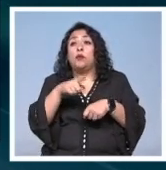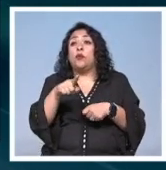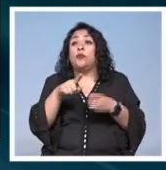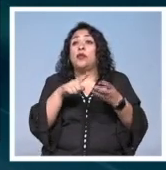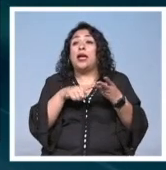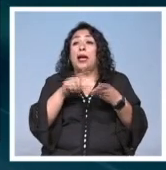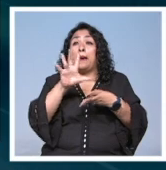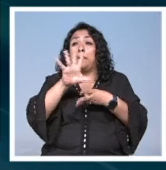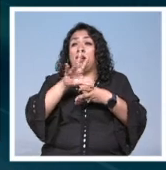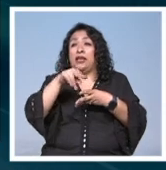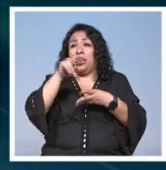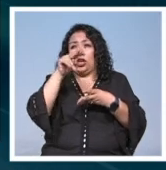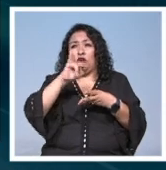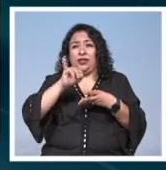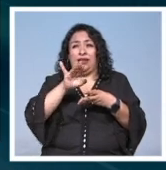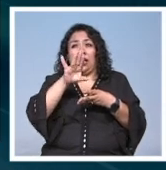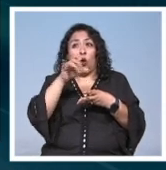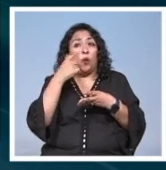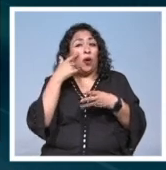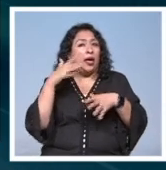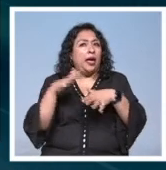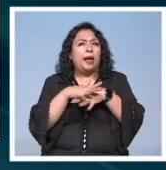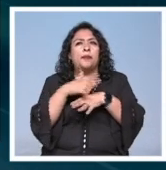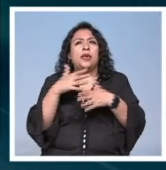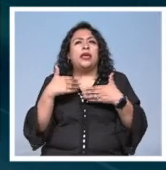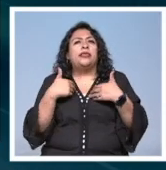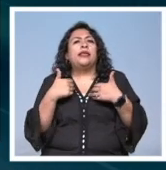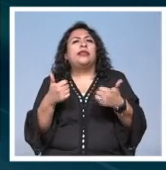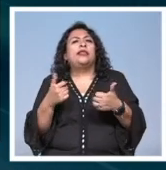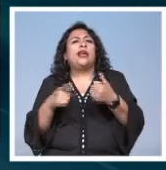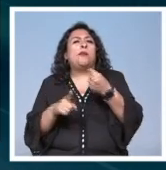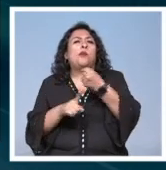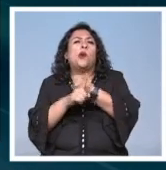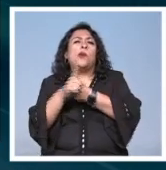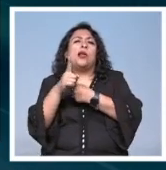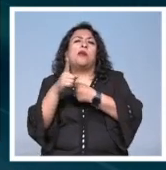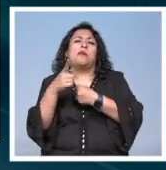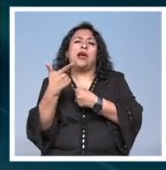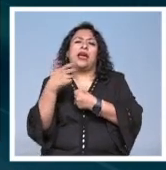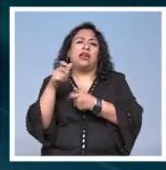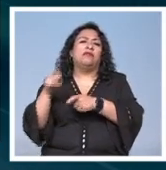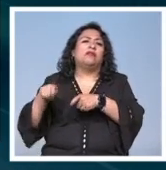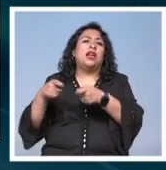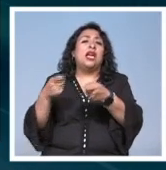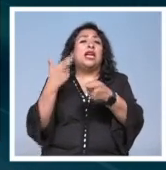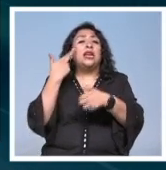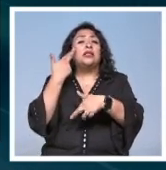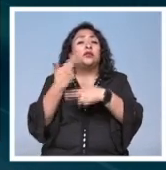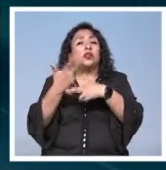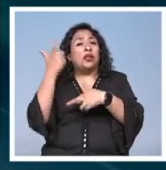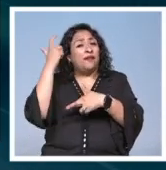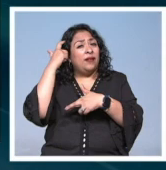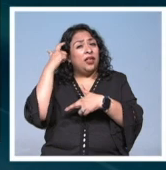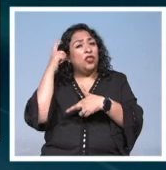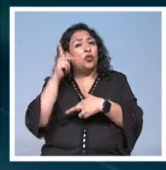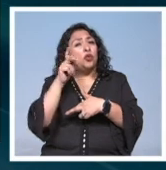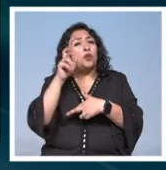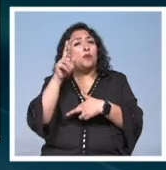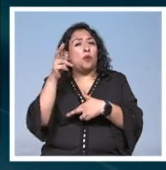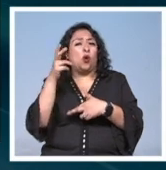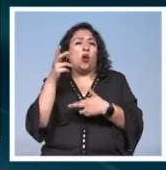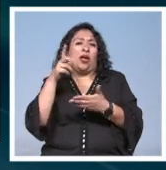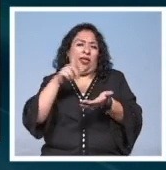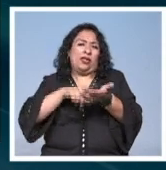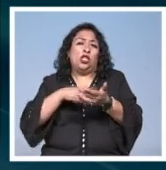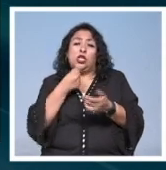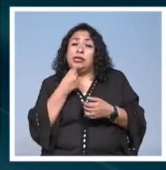América del Norte, ha revolucionado la forma de comprender los defectos genéticos responsables de los tumores cerebrales pediátricos, además